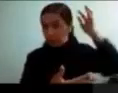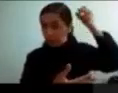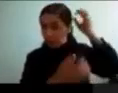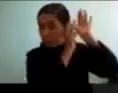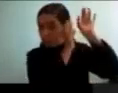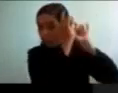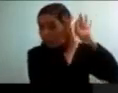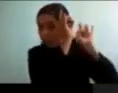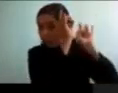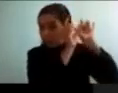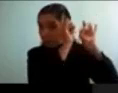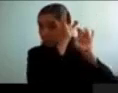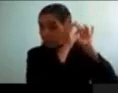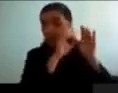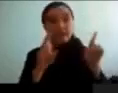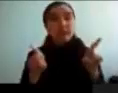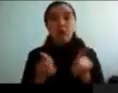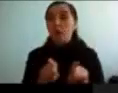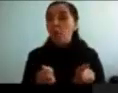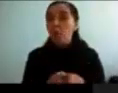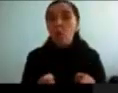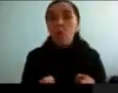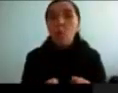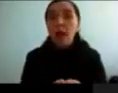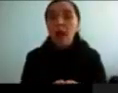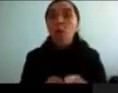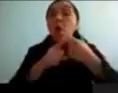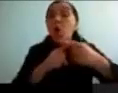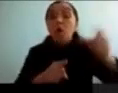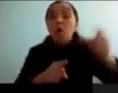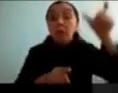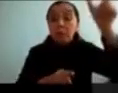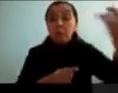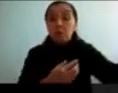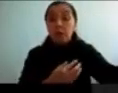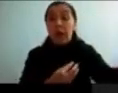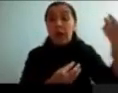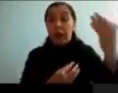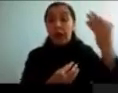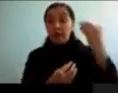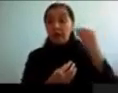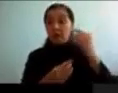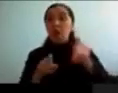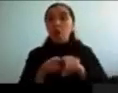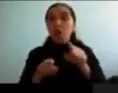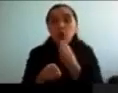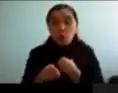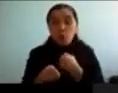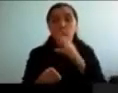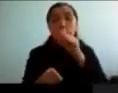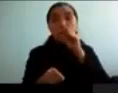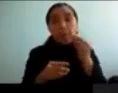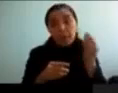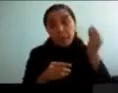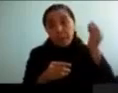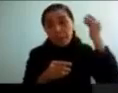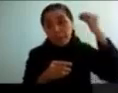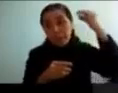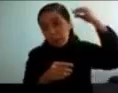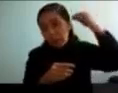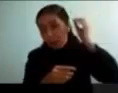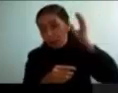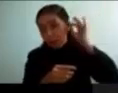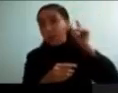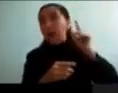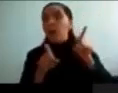activaría, de la misma forma, como si escucháramos, el sonido externo. La diferencia en este caso, nosotros la estamos activando, de manera interna. Y esa activación interna, tiene que ver, con una